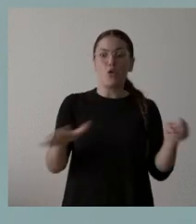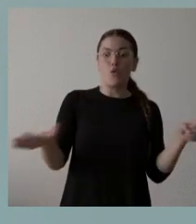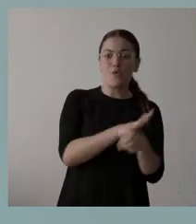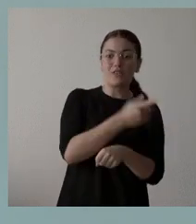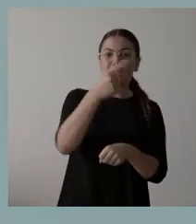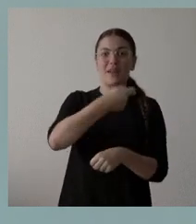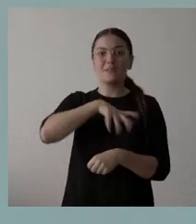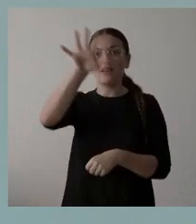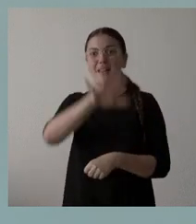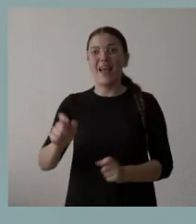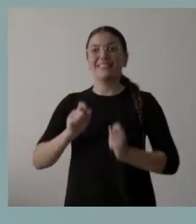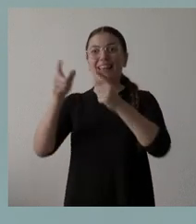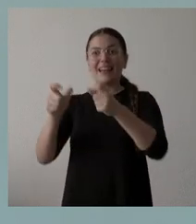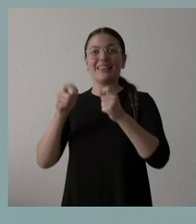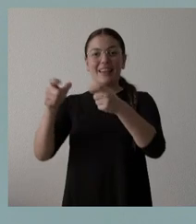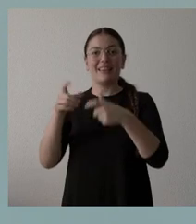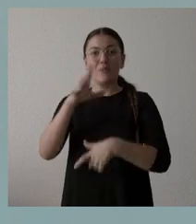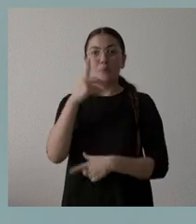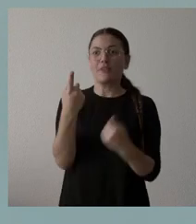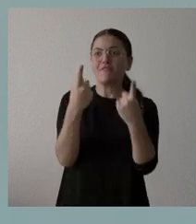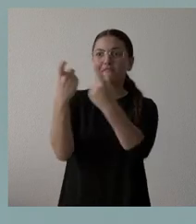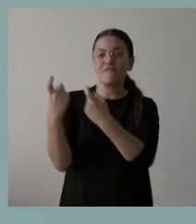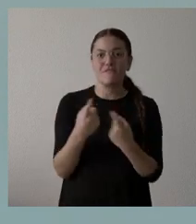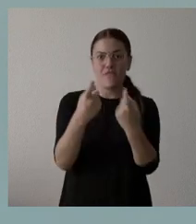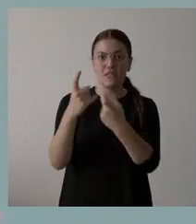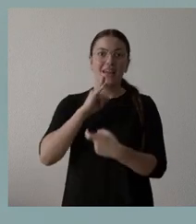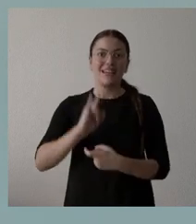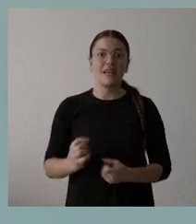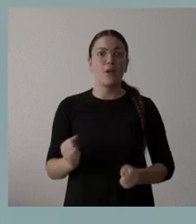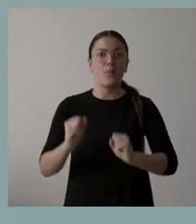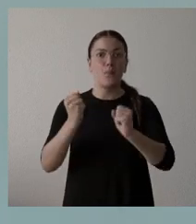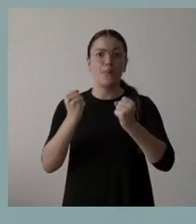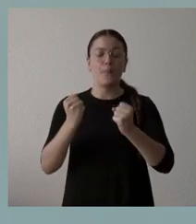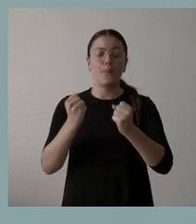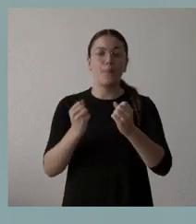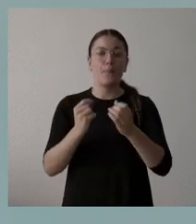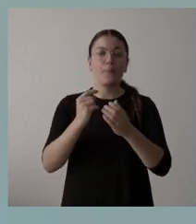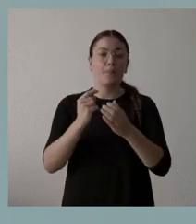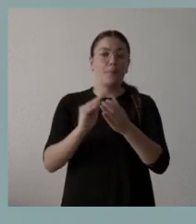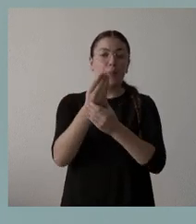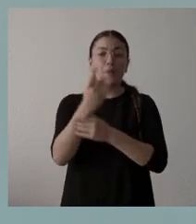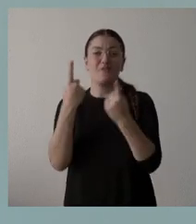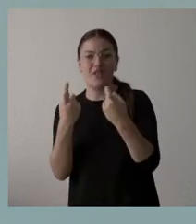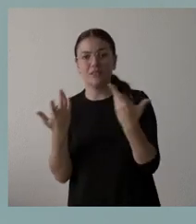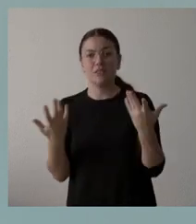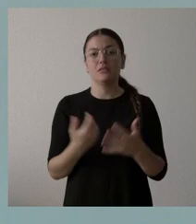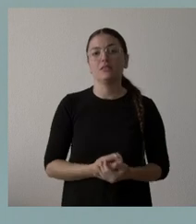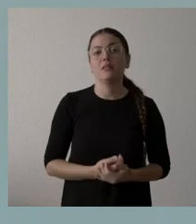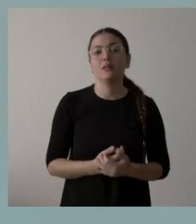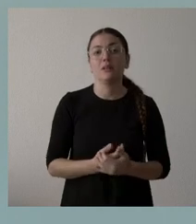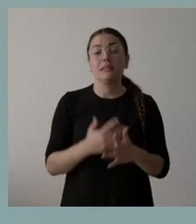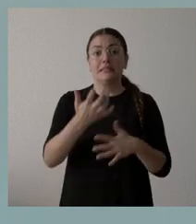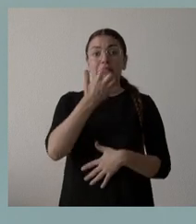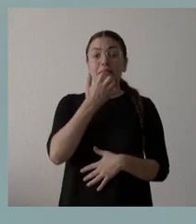de España que es deficitario desde el punto de vista energético pero lo podríamos haber sido todavía más. Sí pedimos que en este contexto